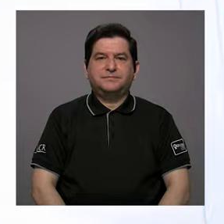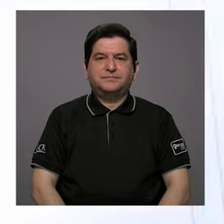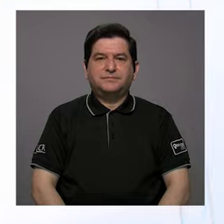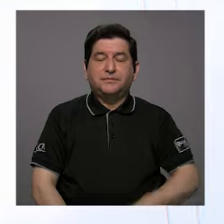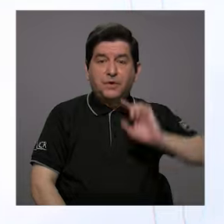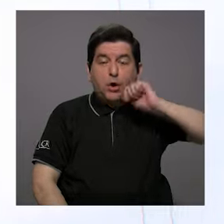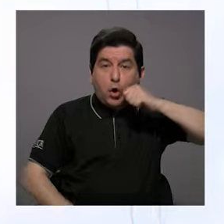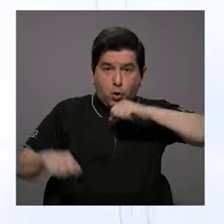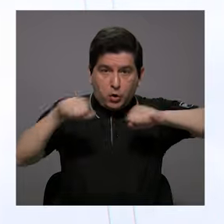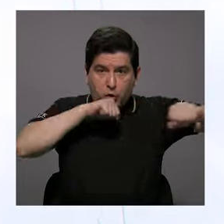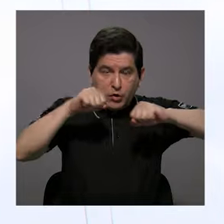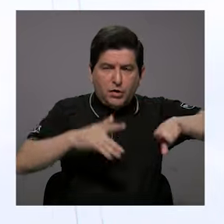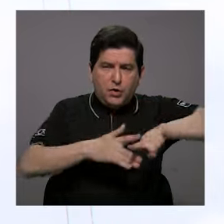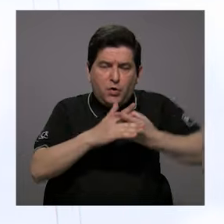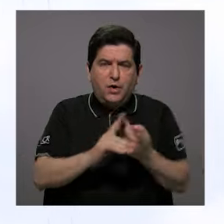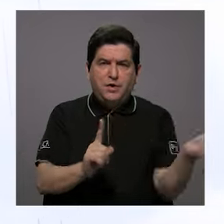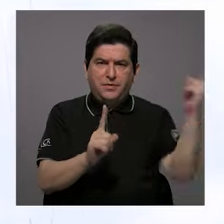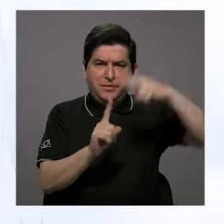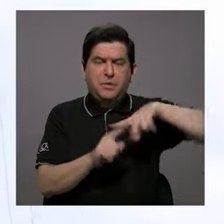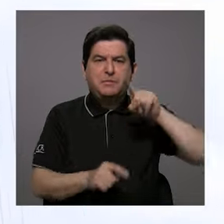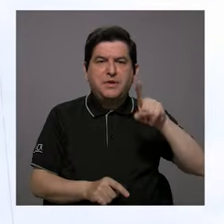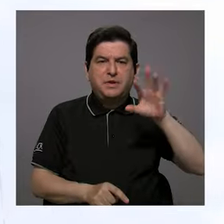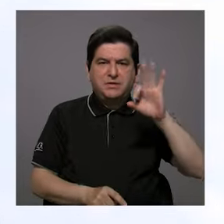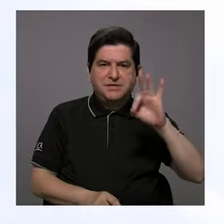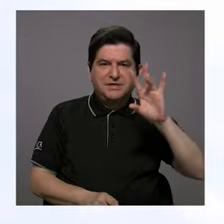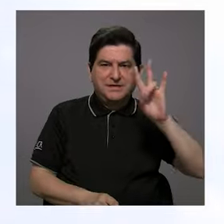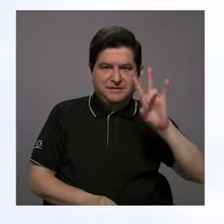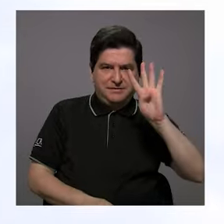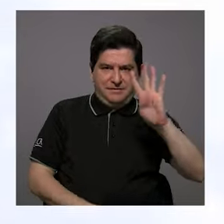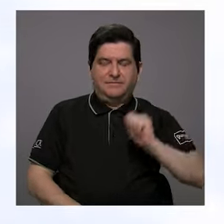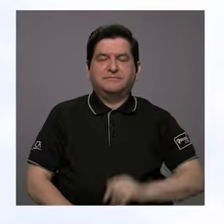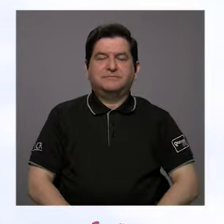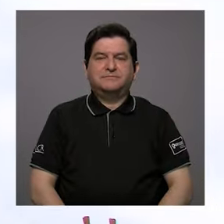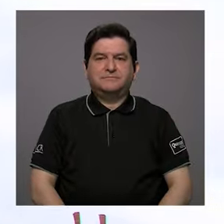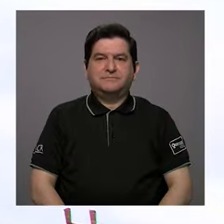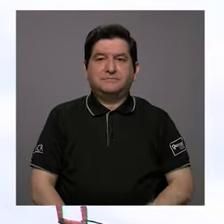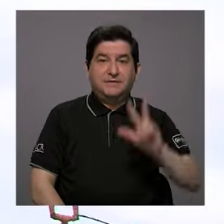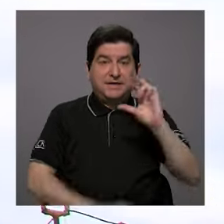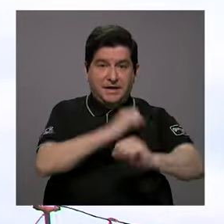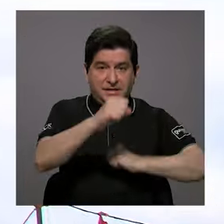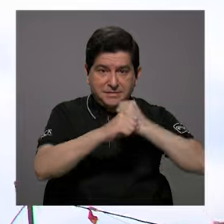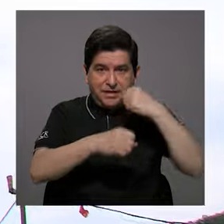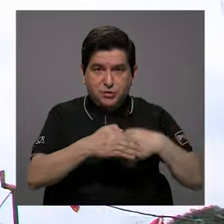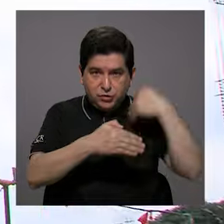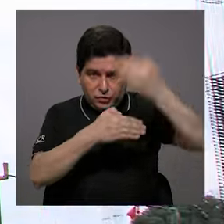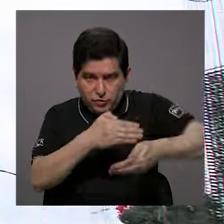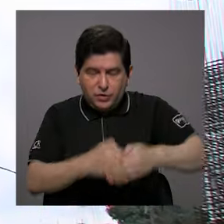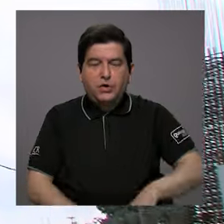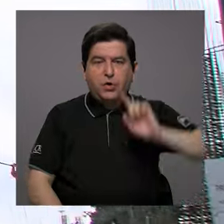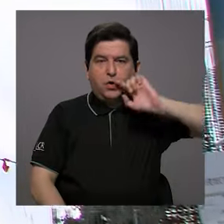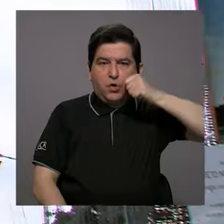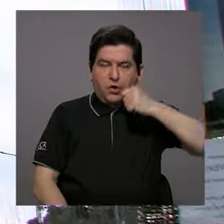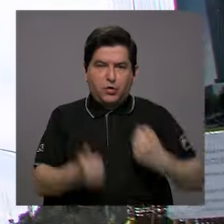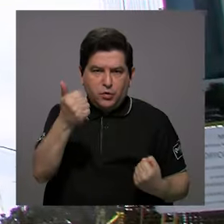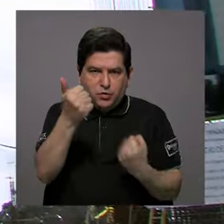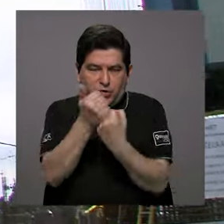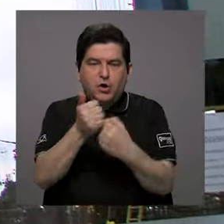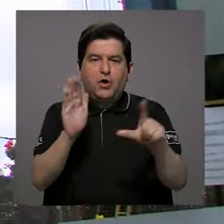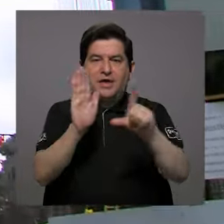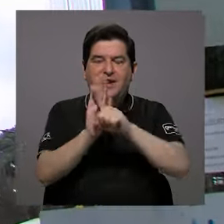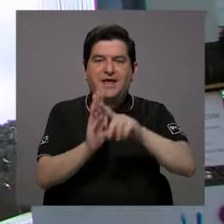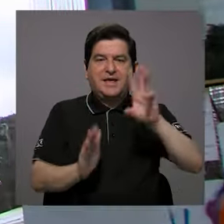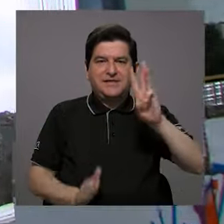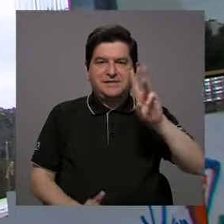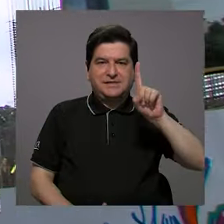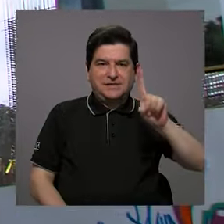El Código Sísmico empezó a ejecutarse en 1974. Tres años después, el Código fue respaldado